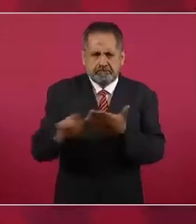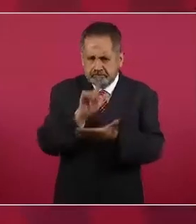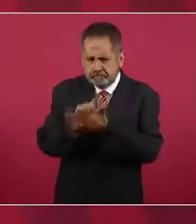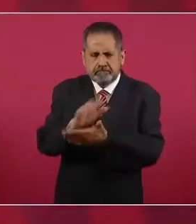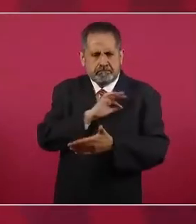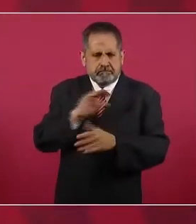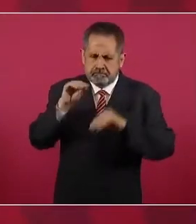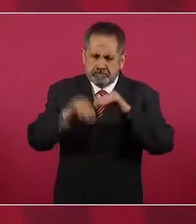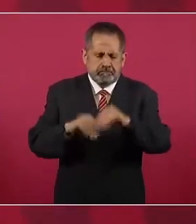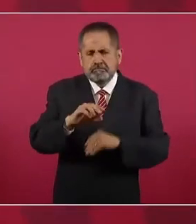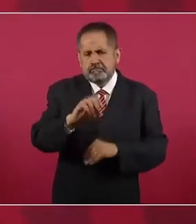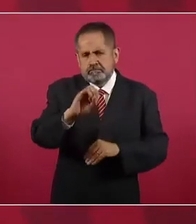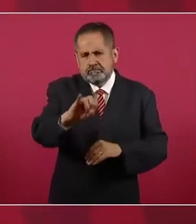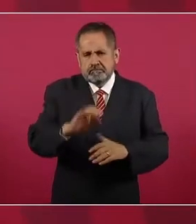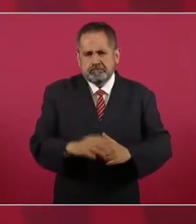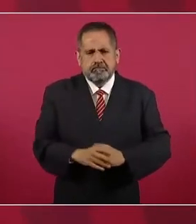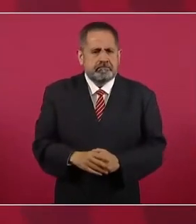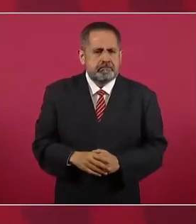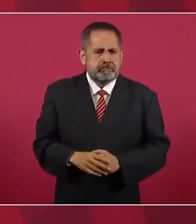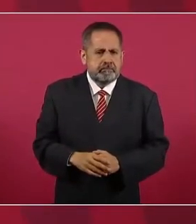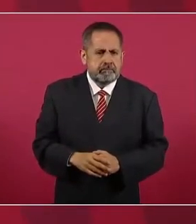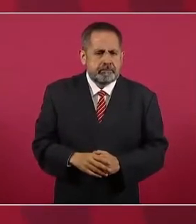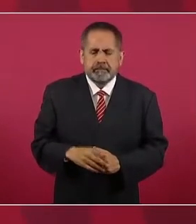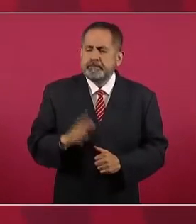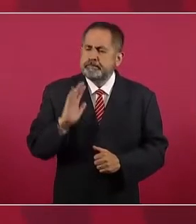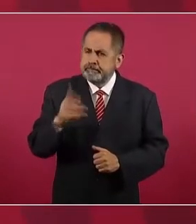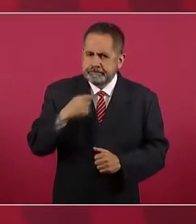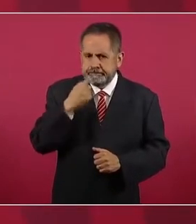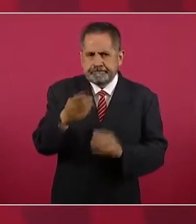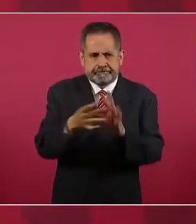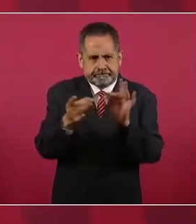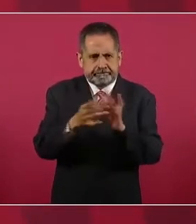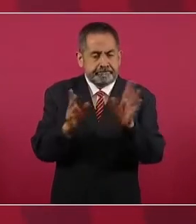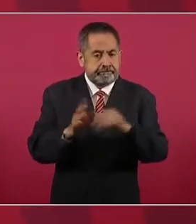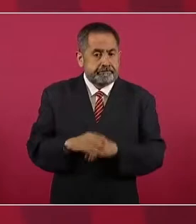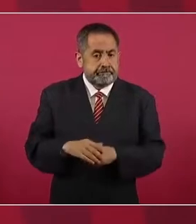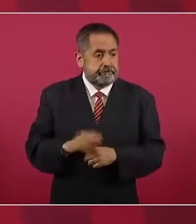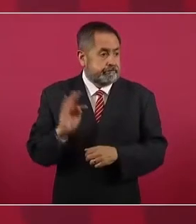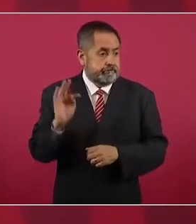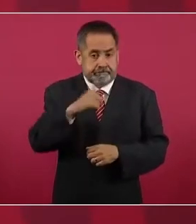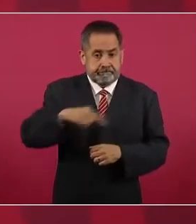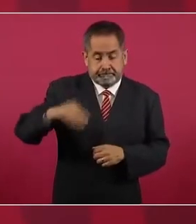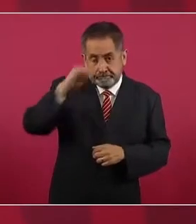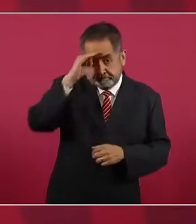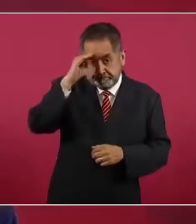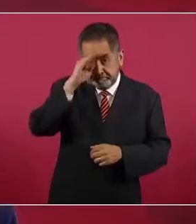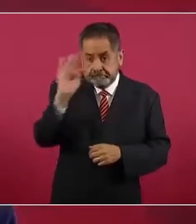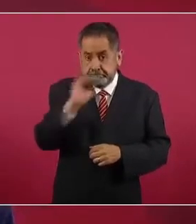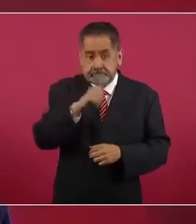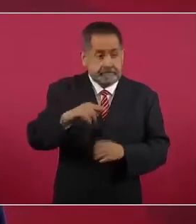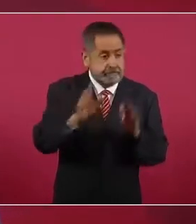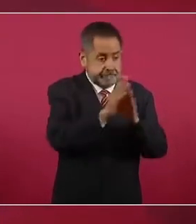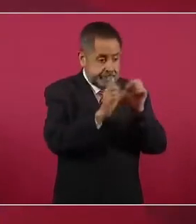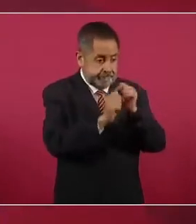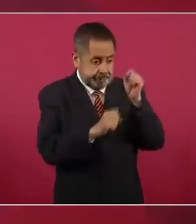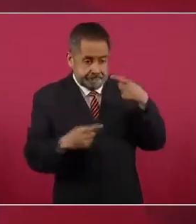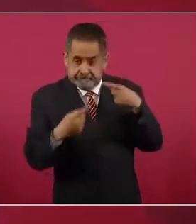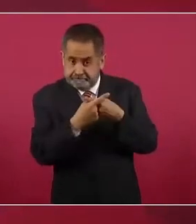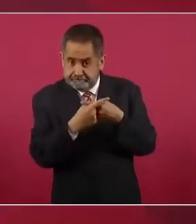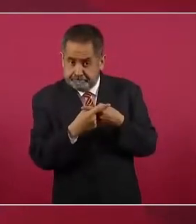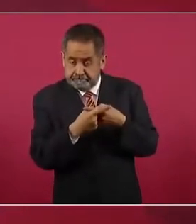ya lo expliqué, se considera que es violatoria la Constitución,